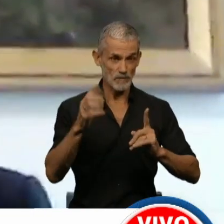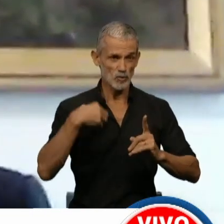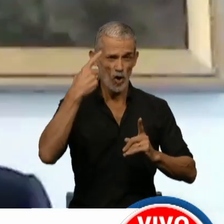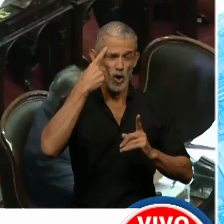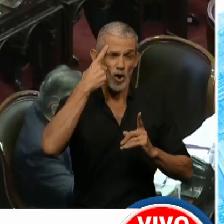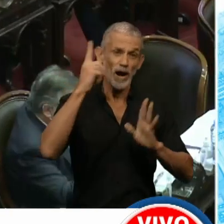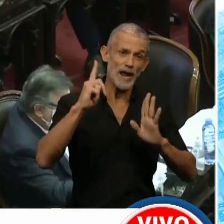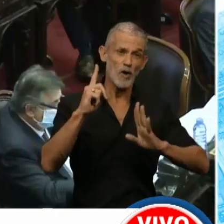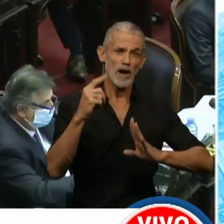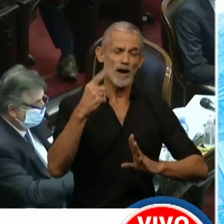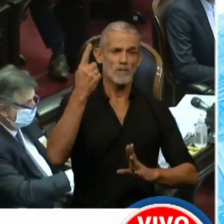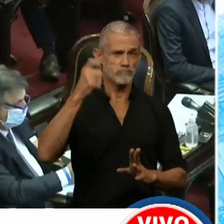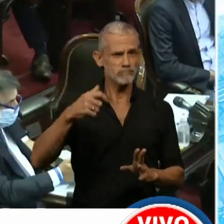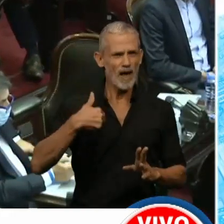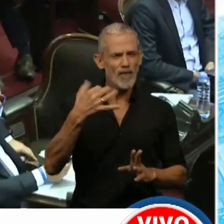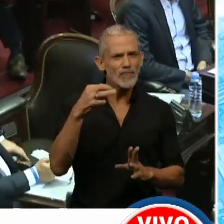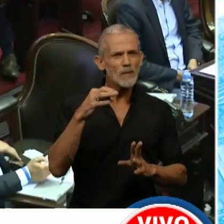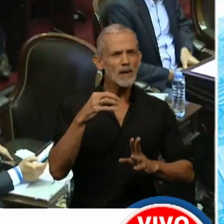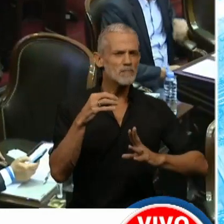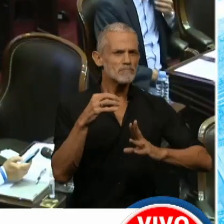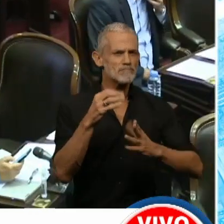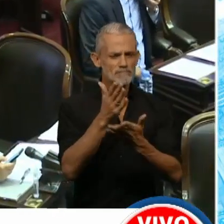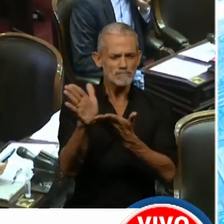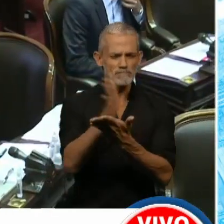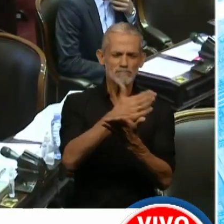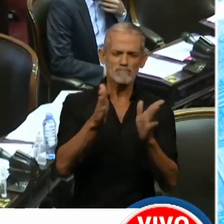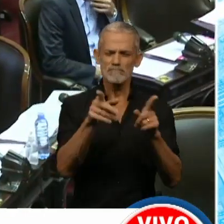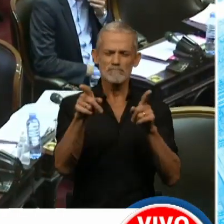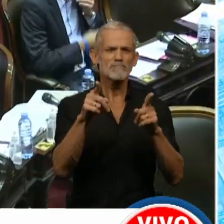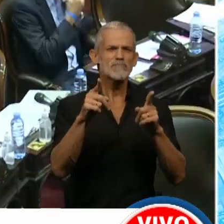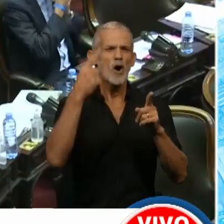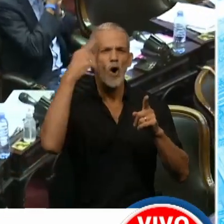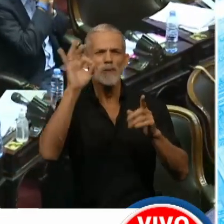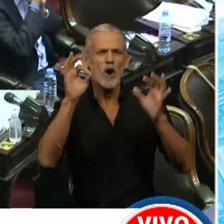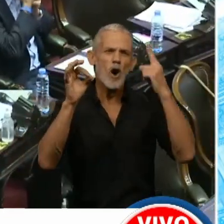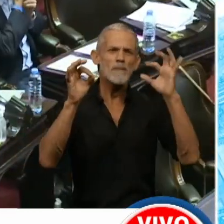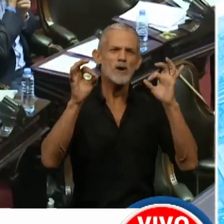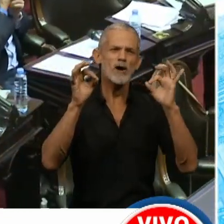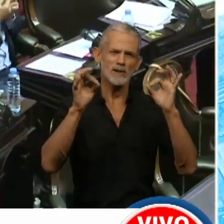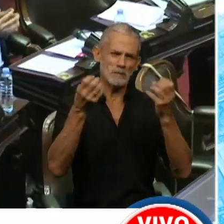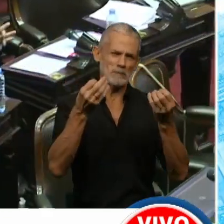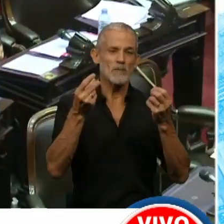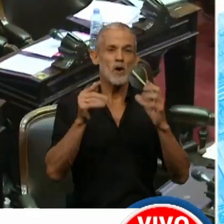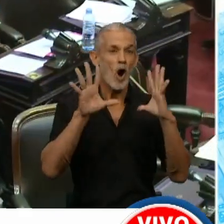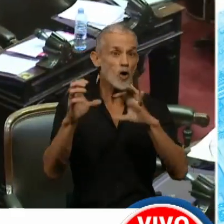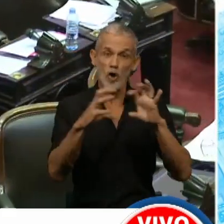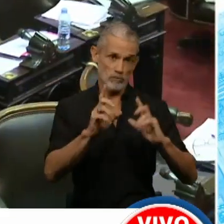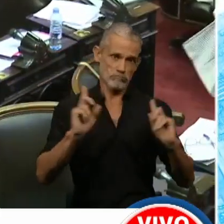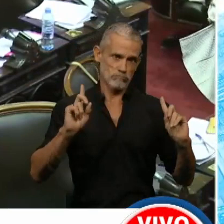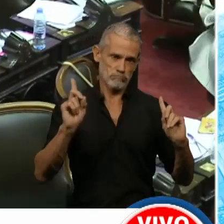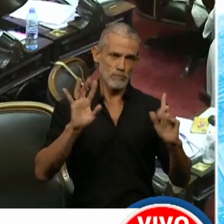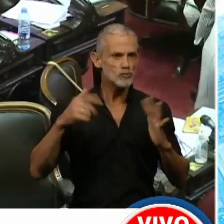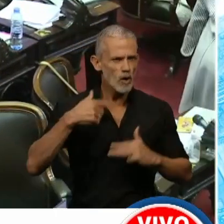que uno tiene que distinguir de lo que es las diferencias políticas de lo que es el oro. Y sí